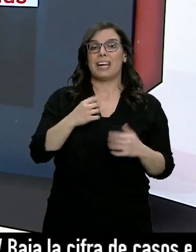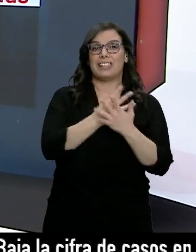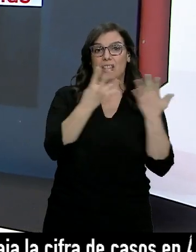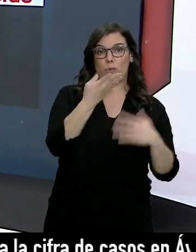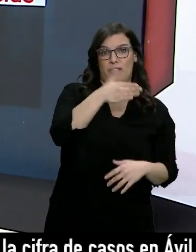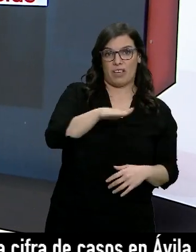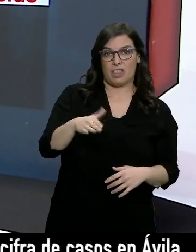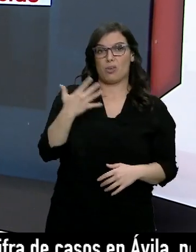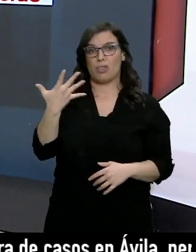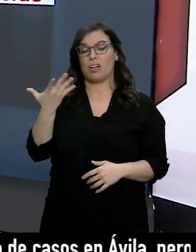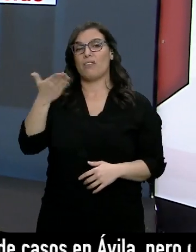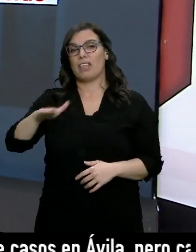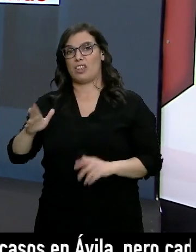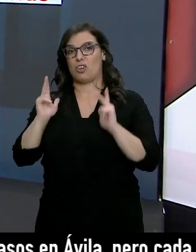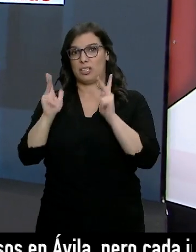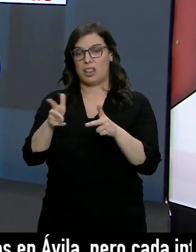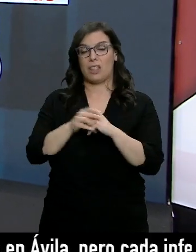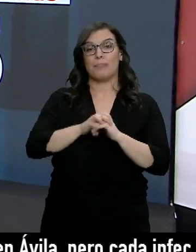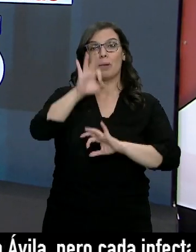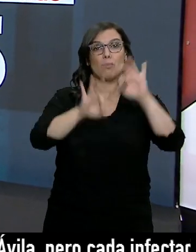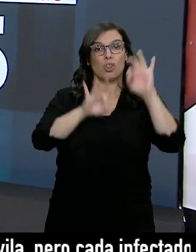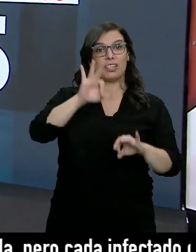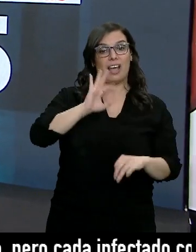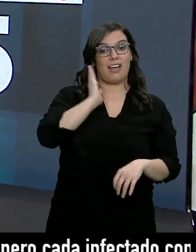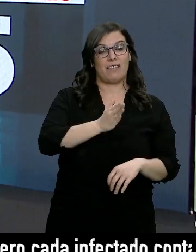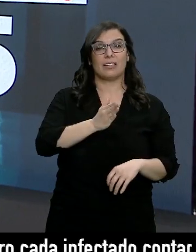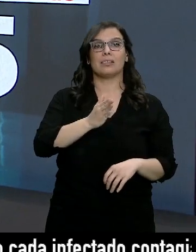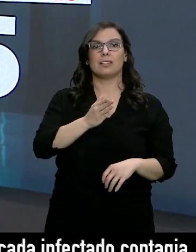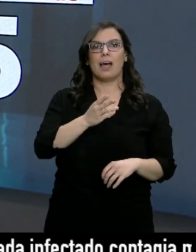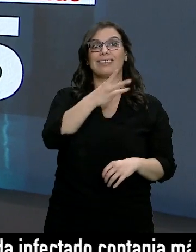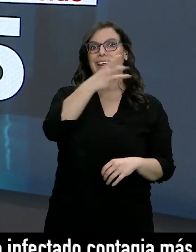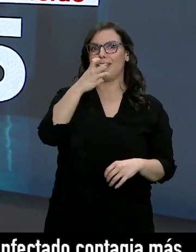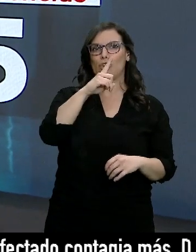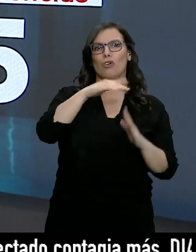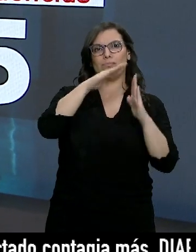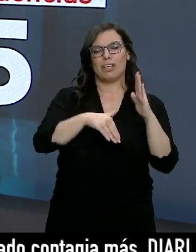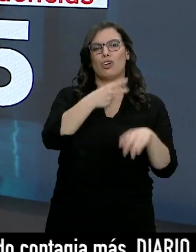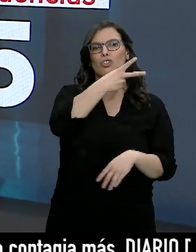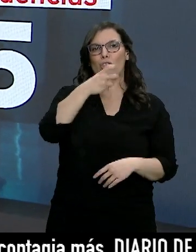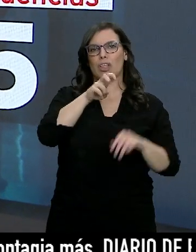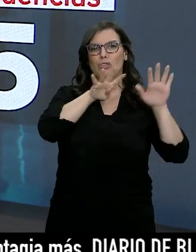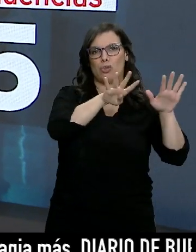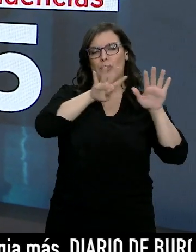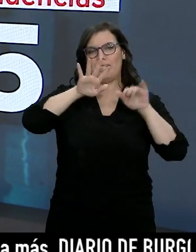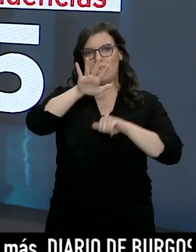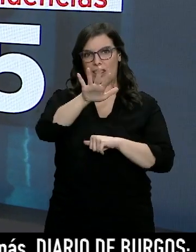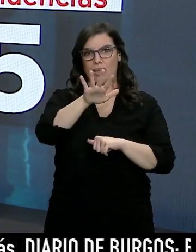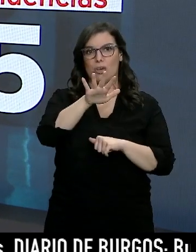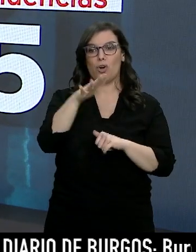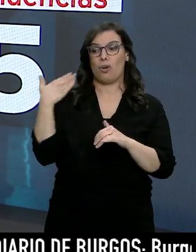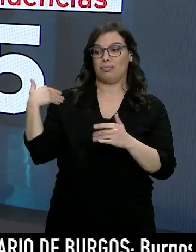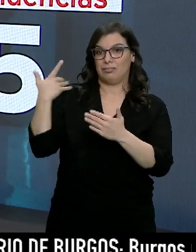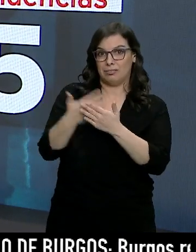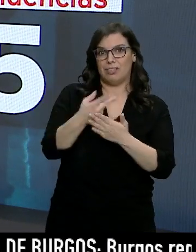5 en residencias. Y la incidencia baja de los 300 hasta los 295 en los últimos